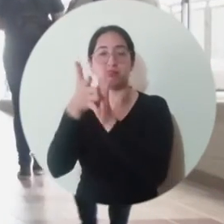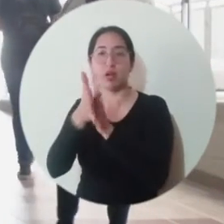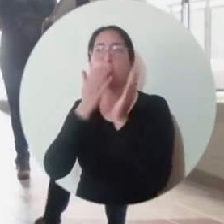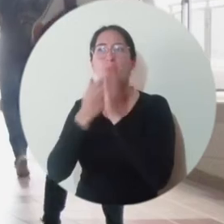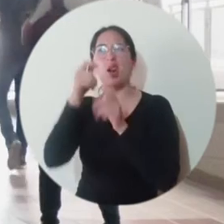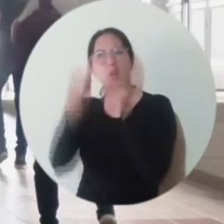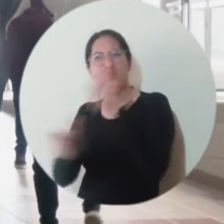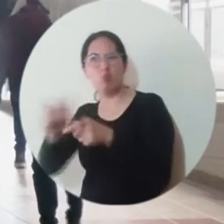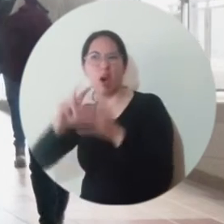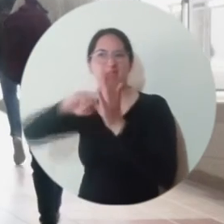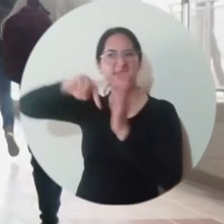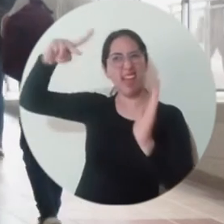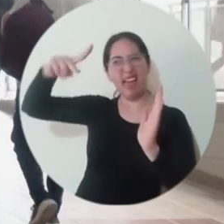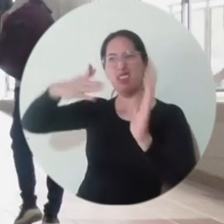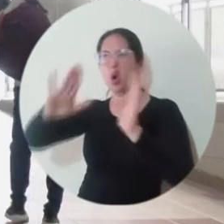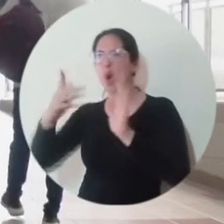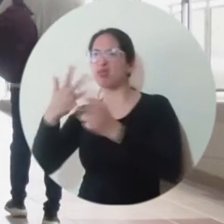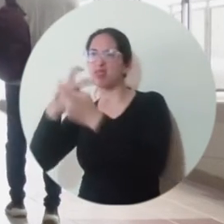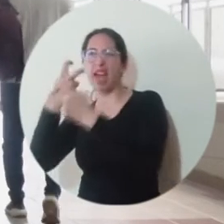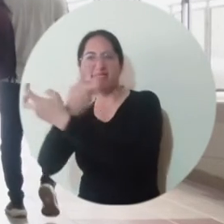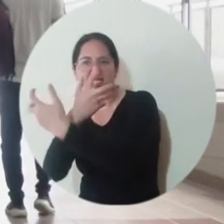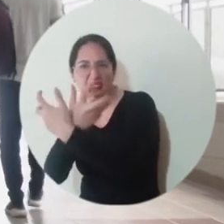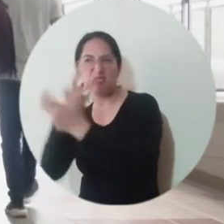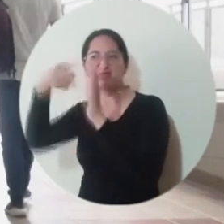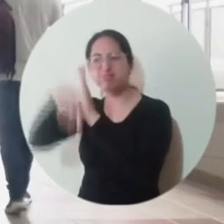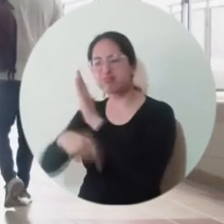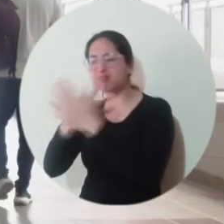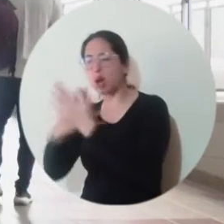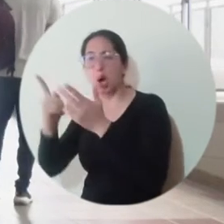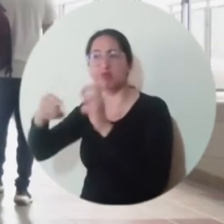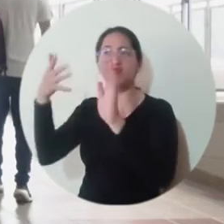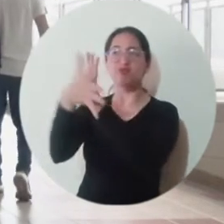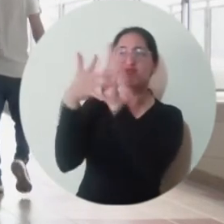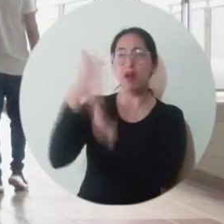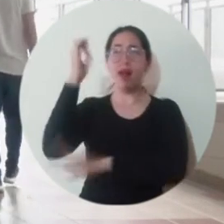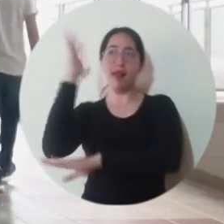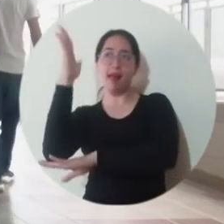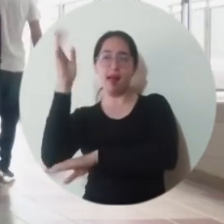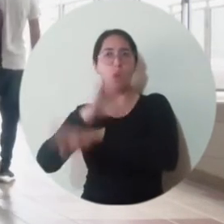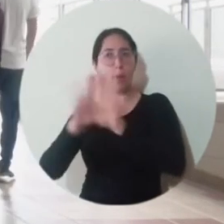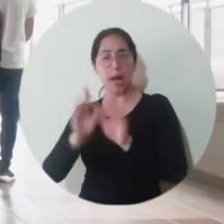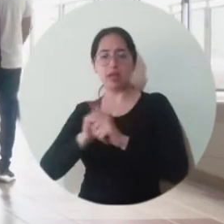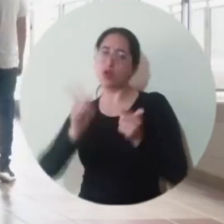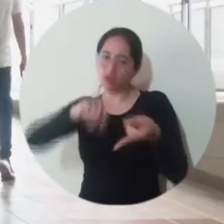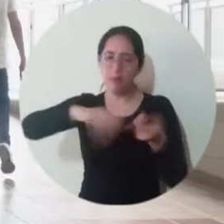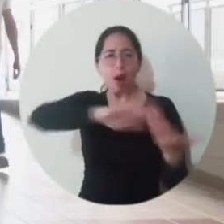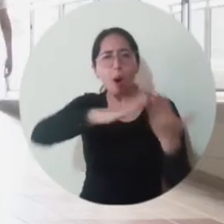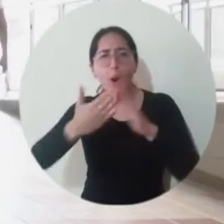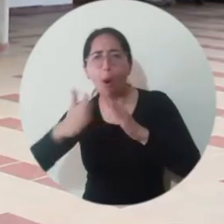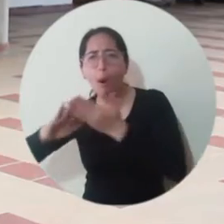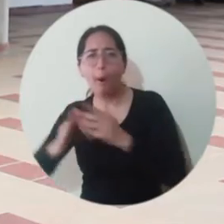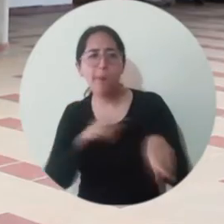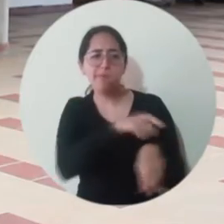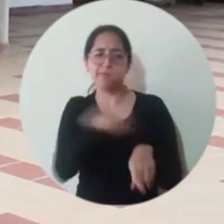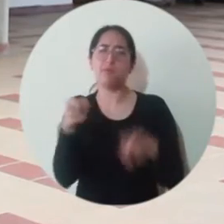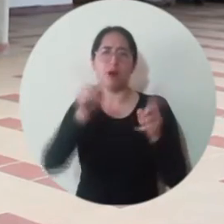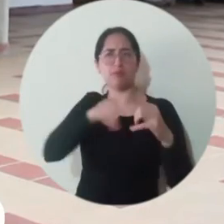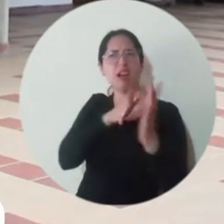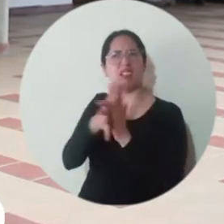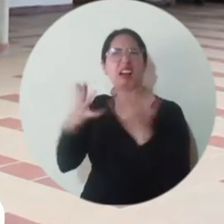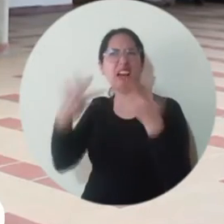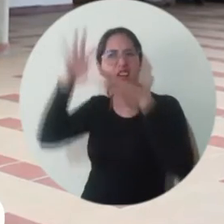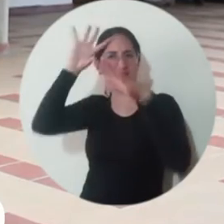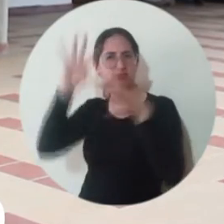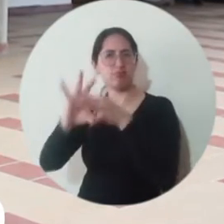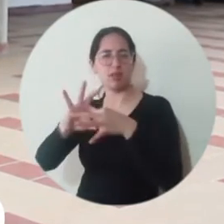dicen los técnicos o los científicos, o nosotros desde la cátedra, desde la parte académica, sino también lo que tienen que decir las comunidades. Creo que a